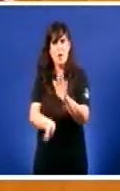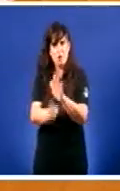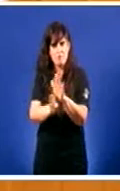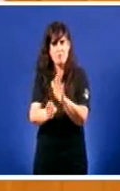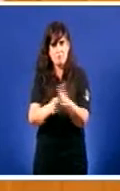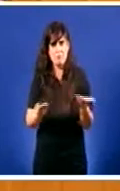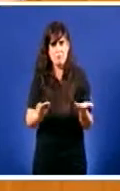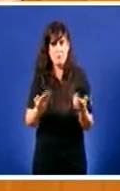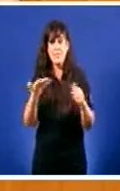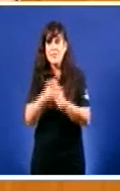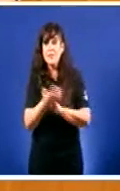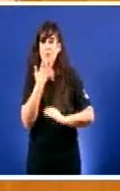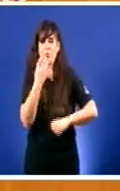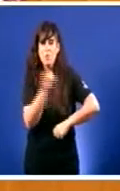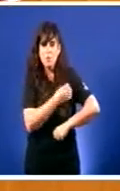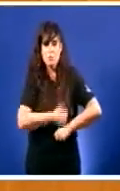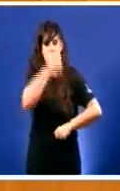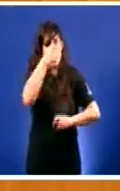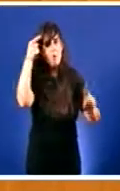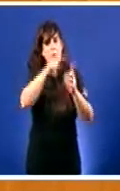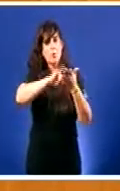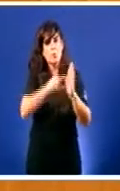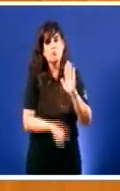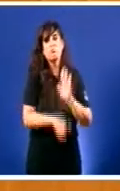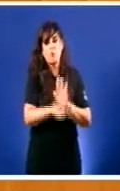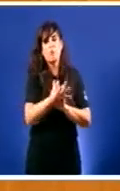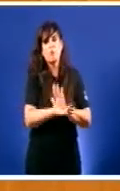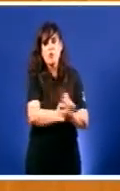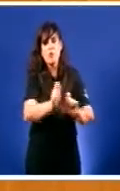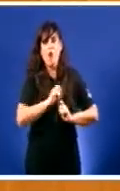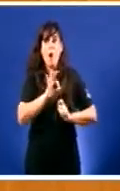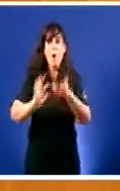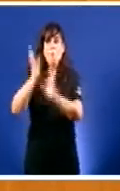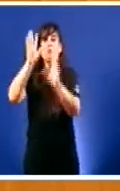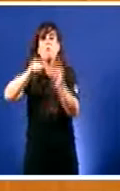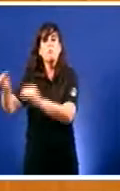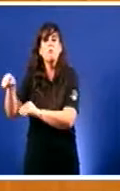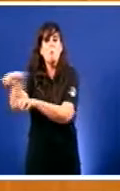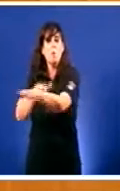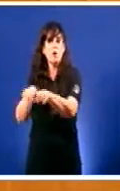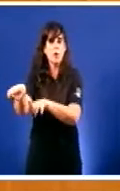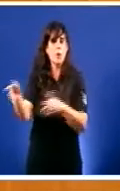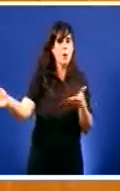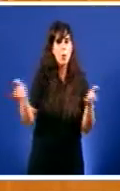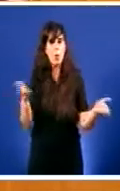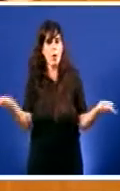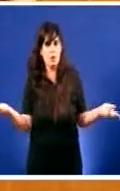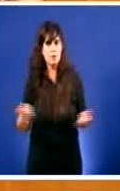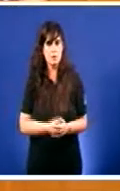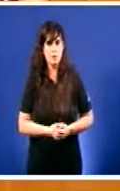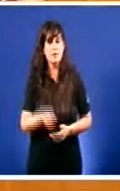máis fondos para proxectos productivos E non para a extinción de incendios A cuestión da terra